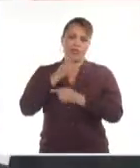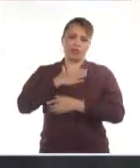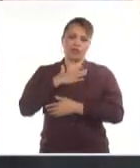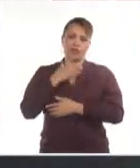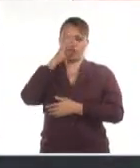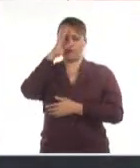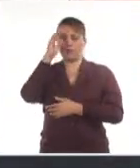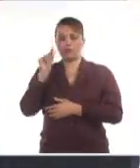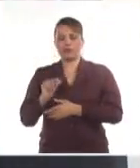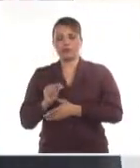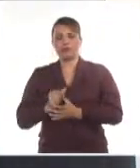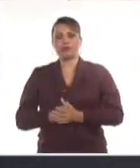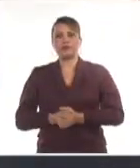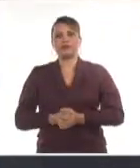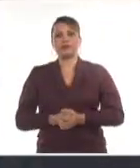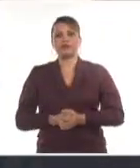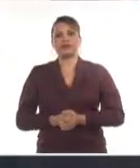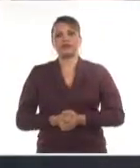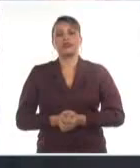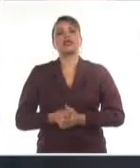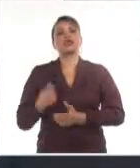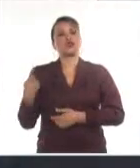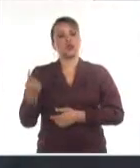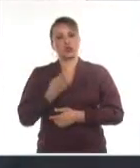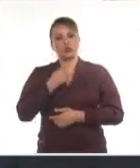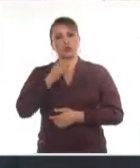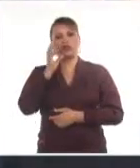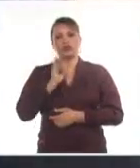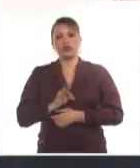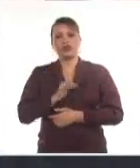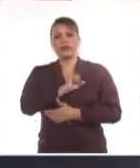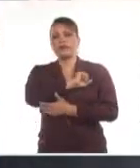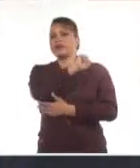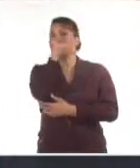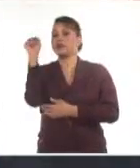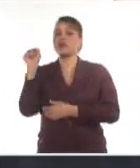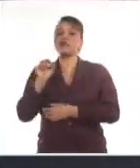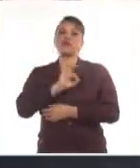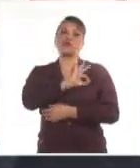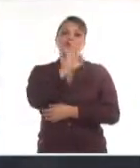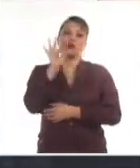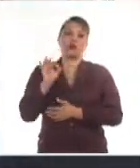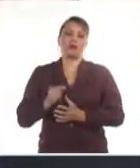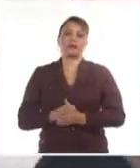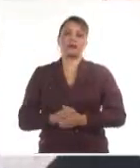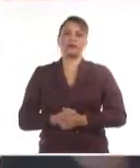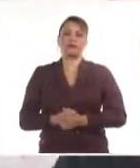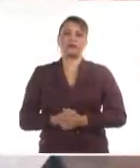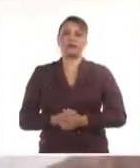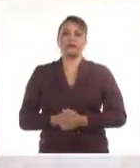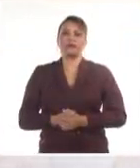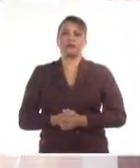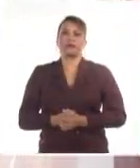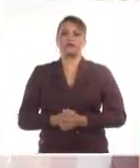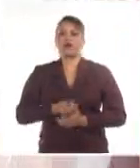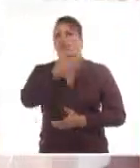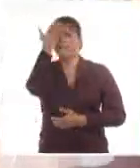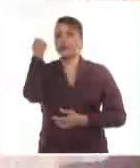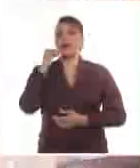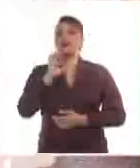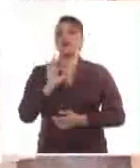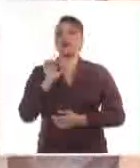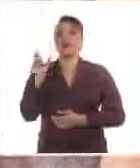bajo su amparo seremos invencibles. Nunca olvidar estas palabras de Céspedes.